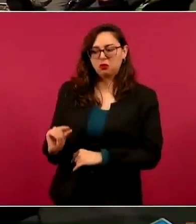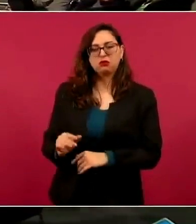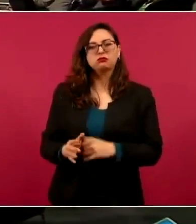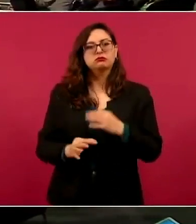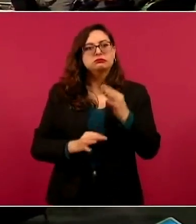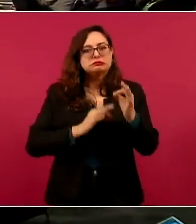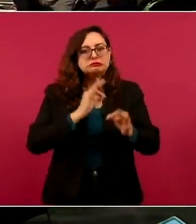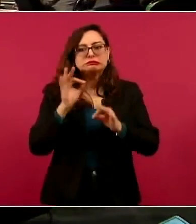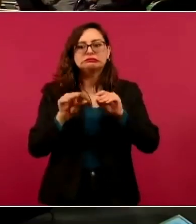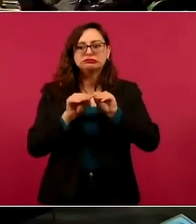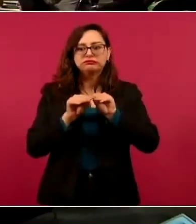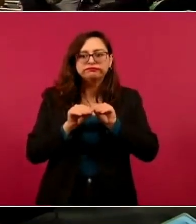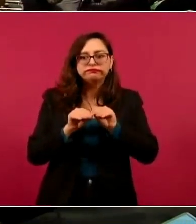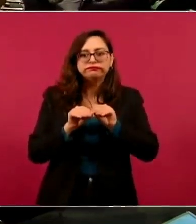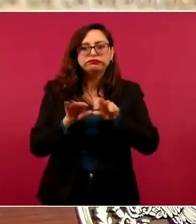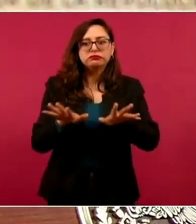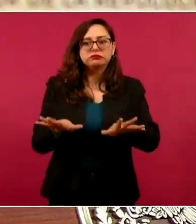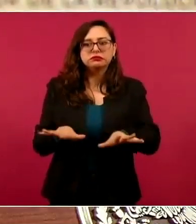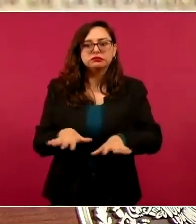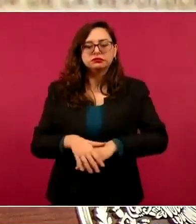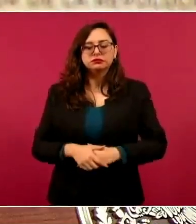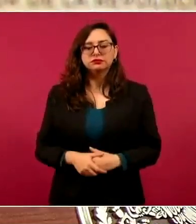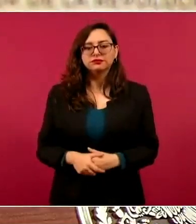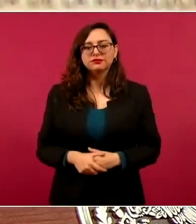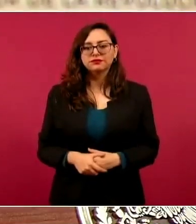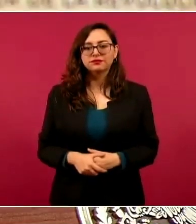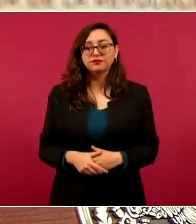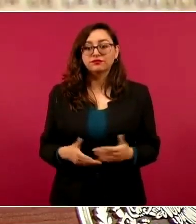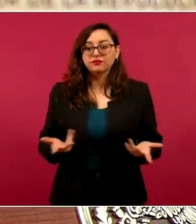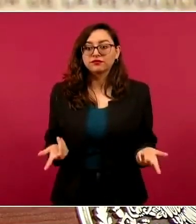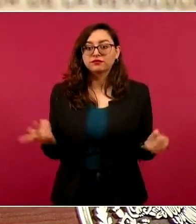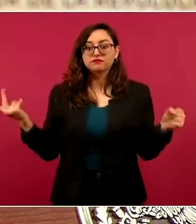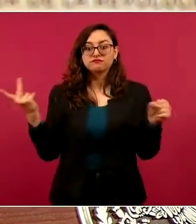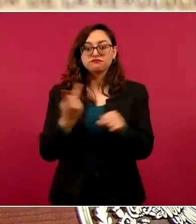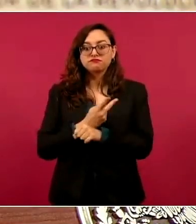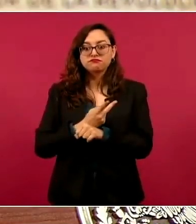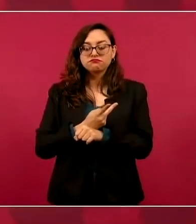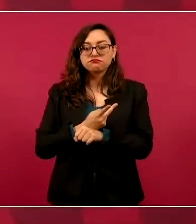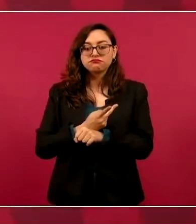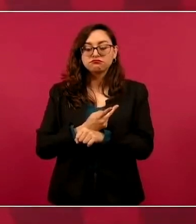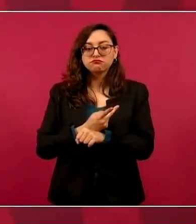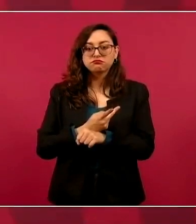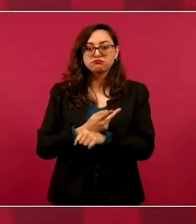Ni de repente dejan de aparecer nuestros mensajes.